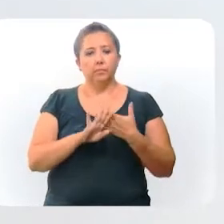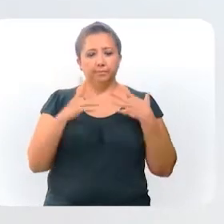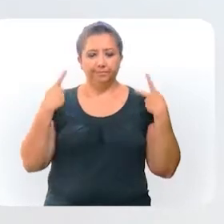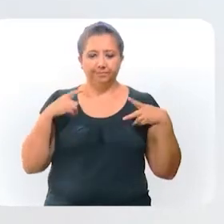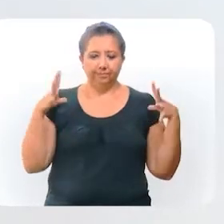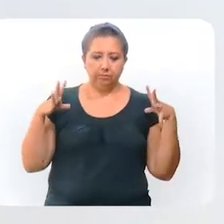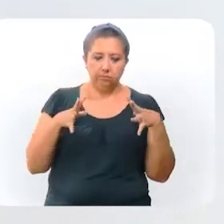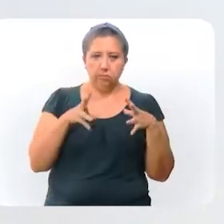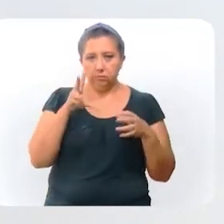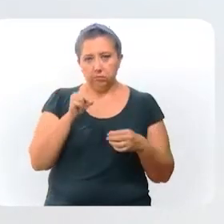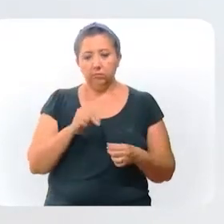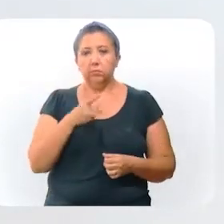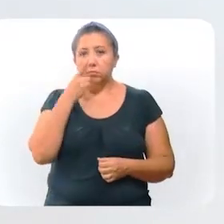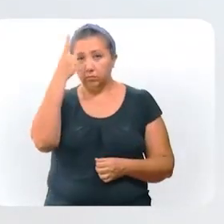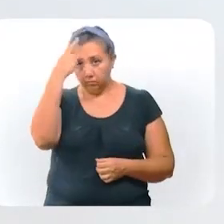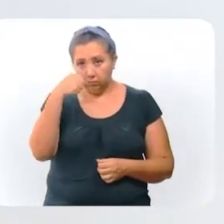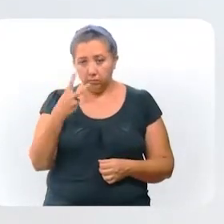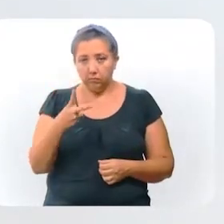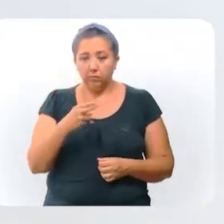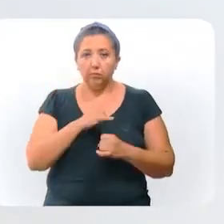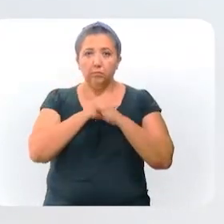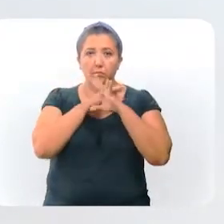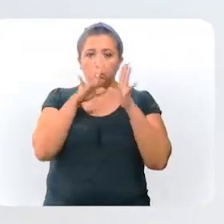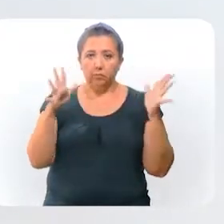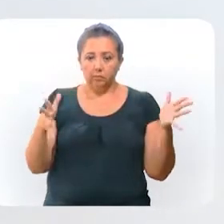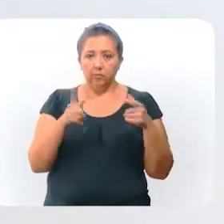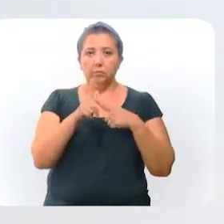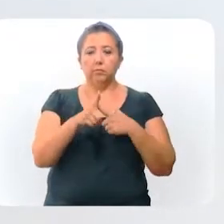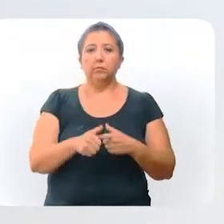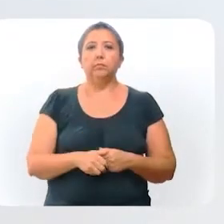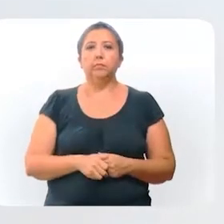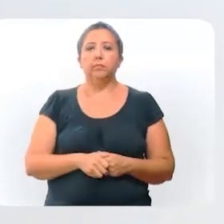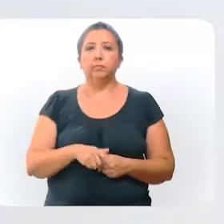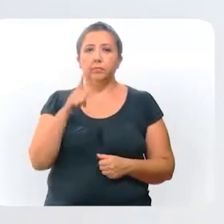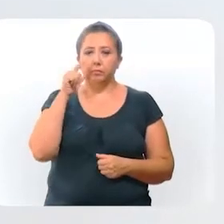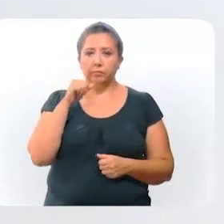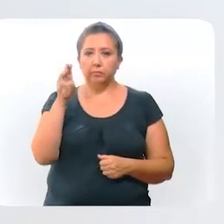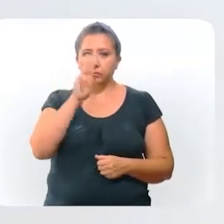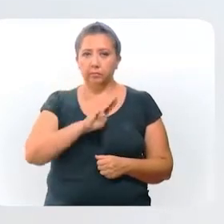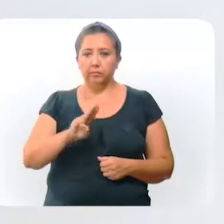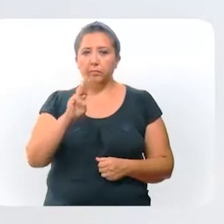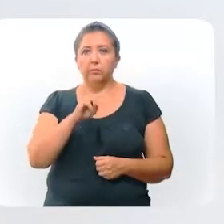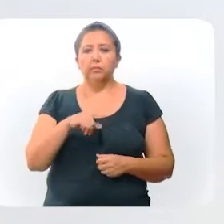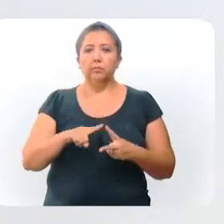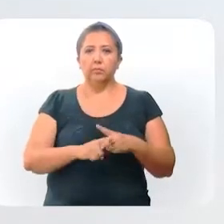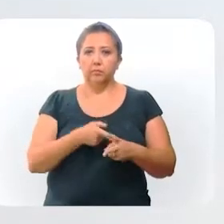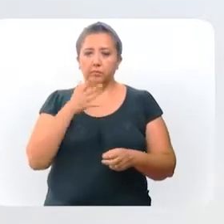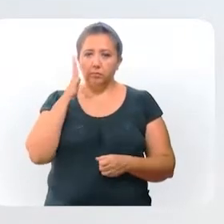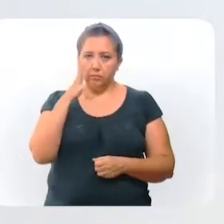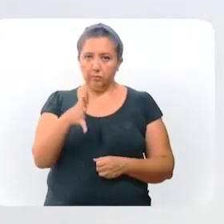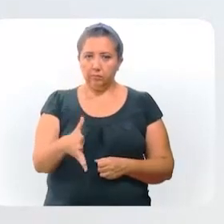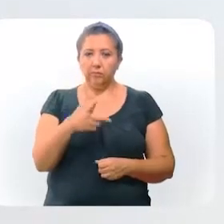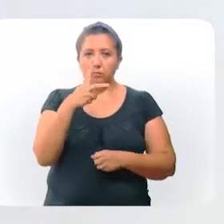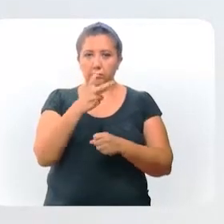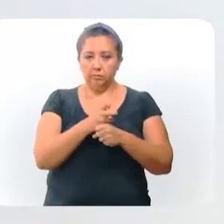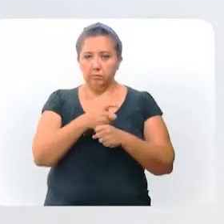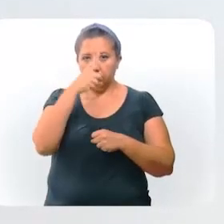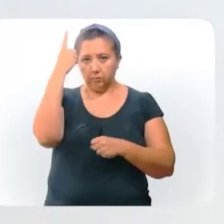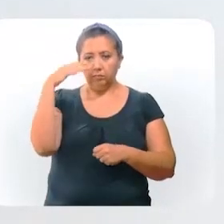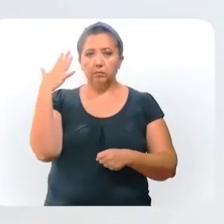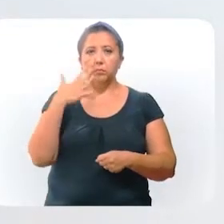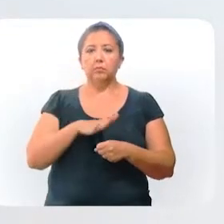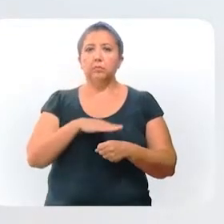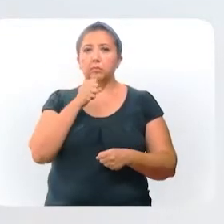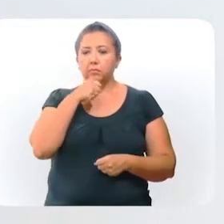Además, se informa lo siguiente. Mañana miércoles iniciará la aplicación de las segundas dosis para adultos